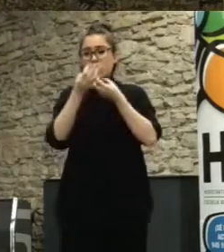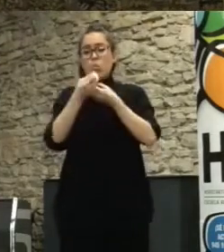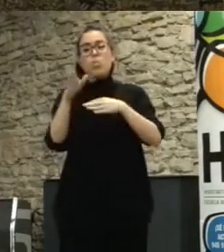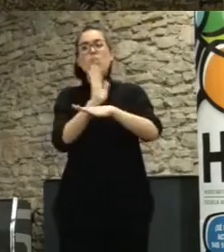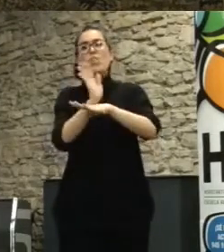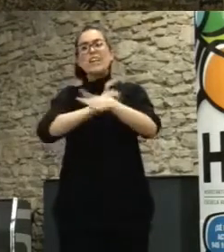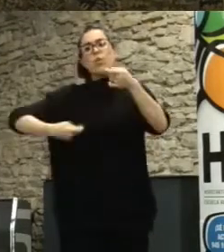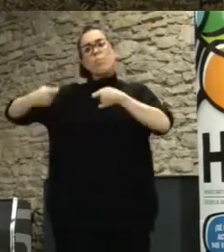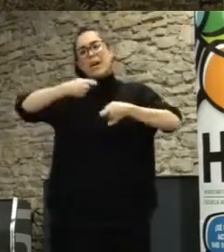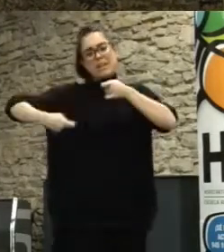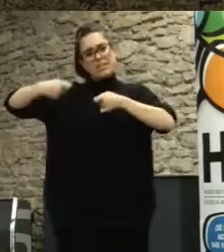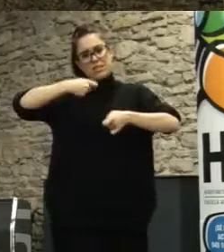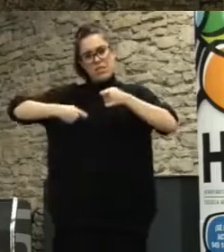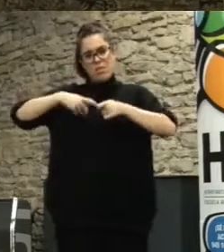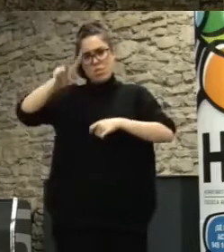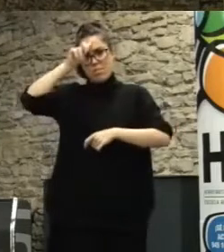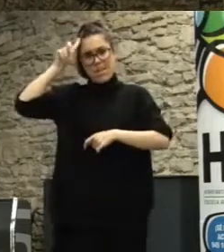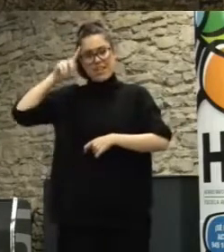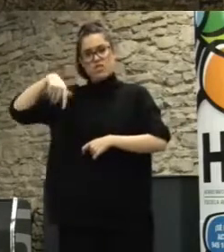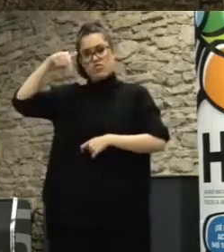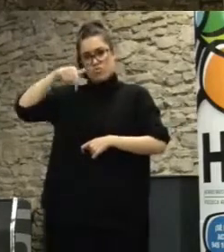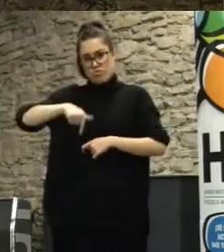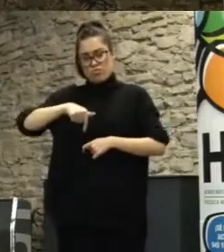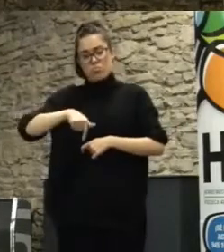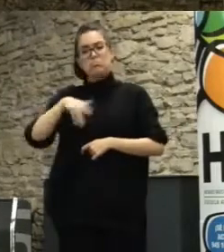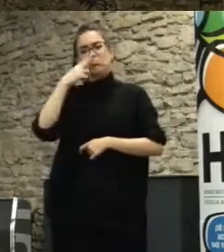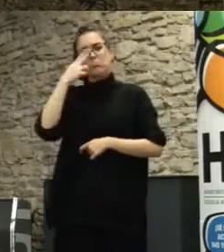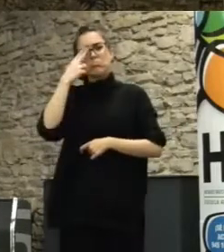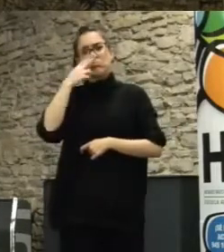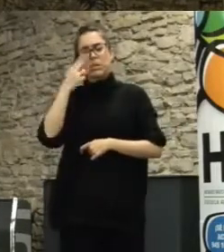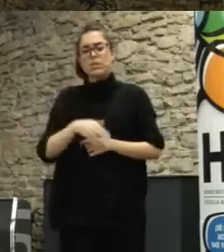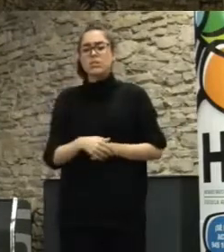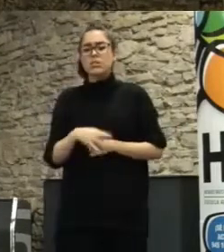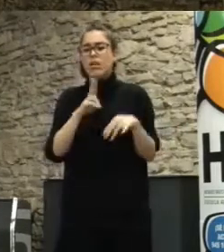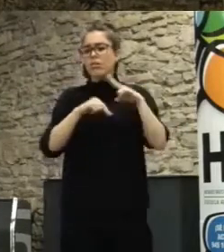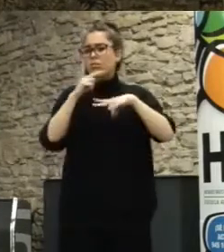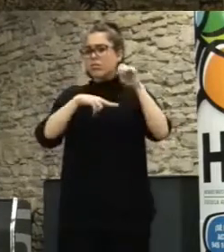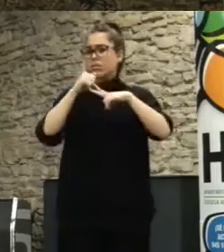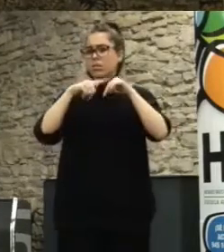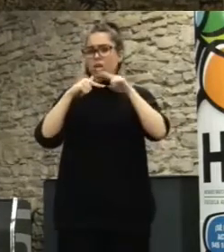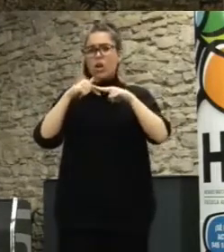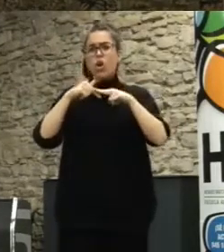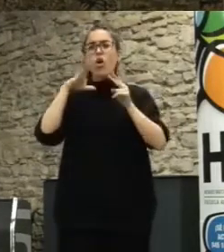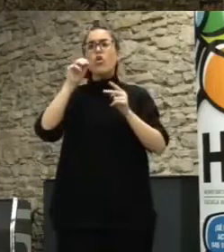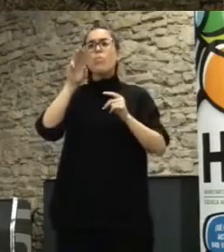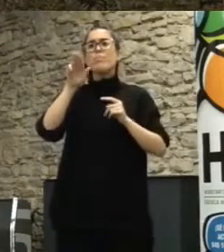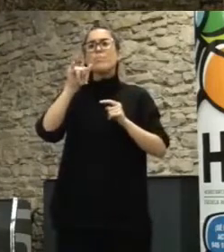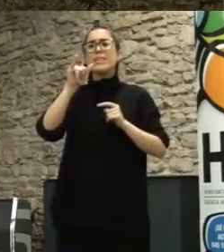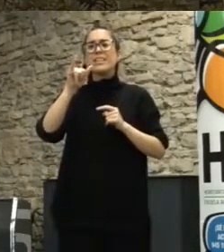cooperativo y vecinal del Madrid Sur muy interesante hecho con arquitectura copilef y abierta